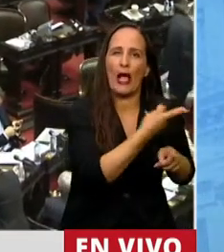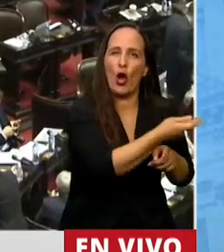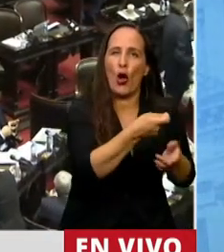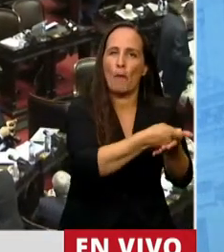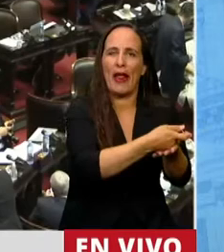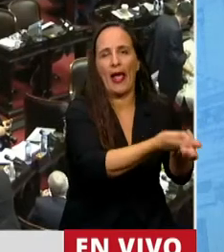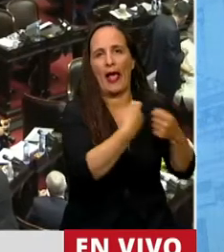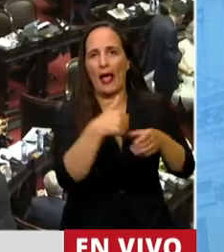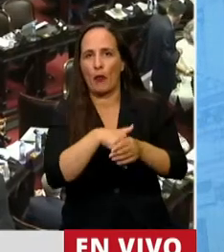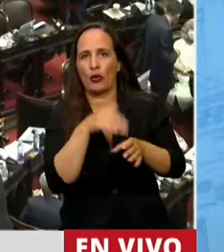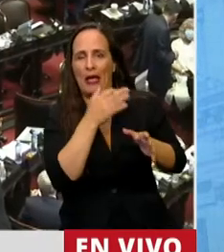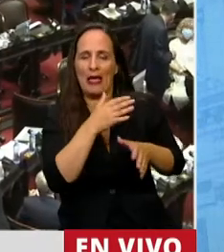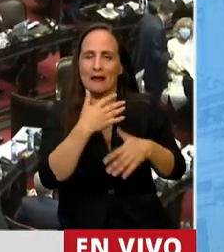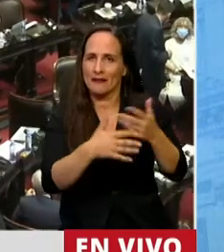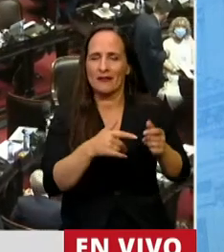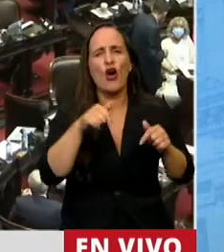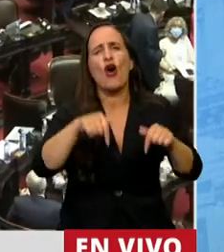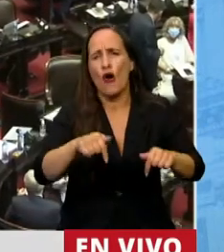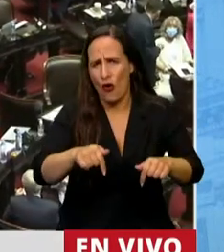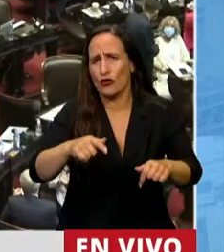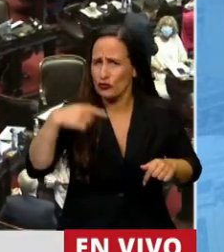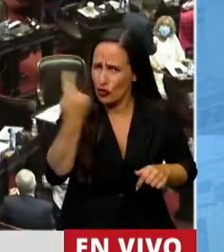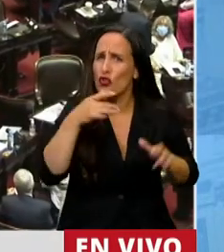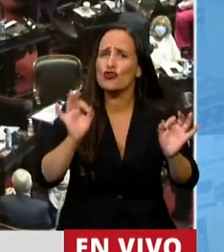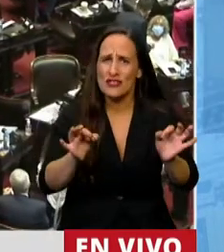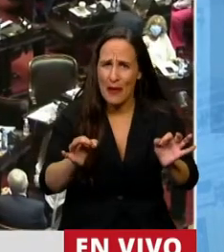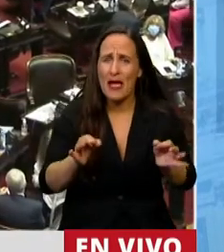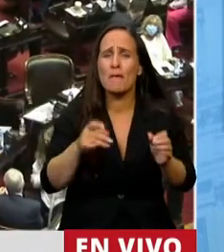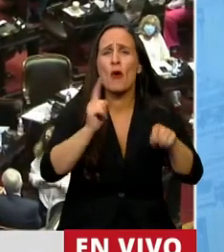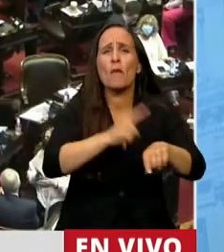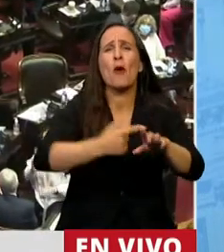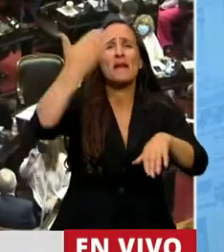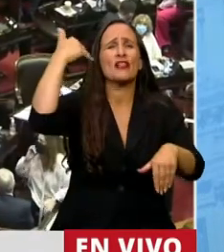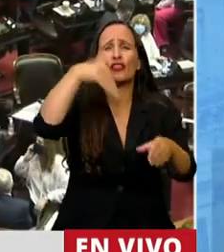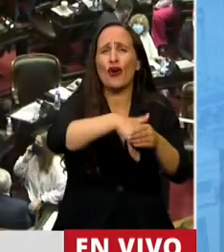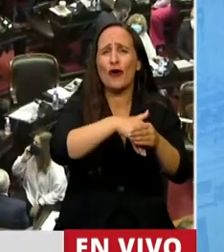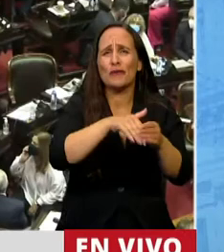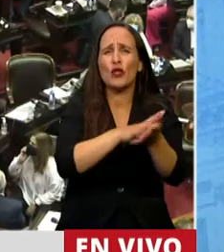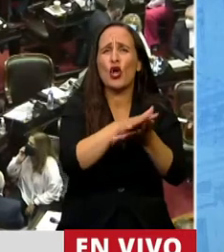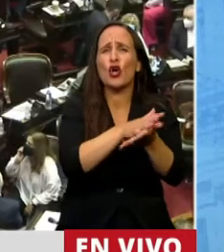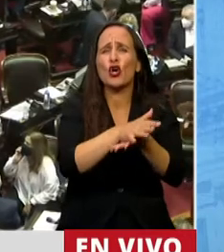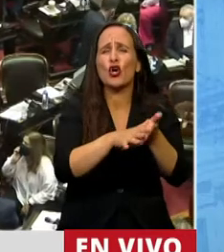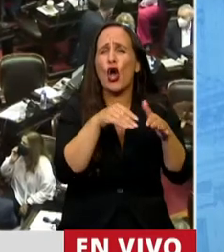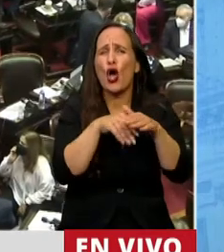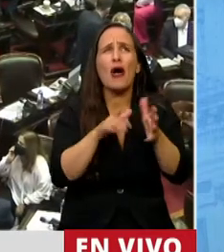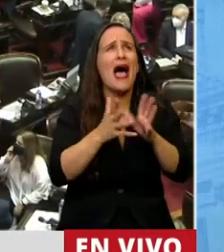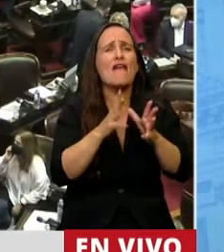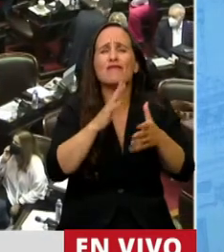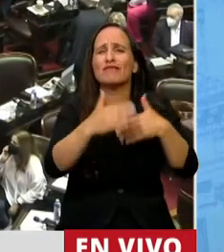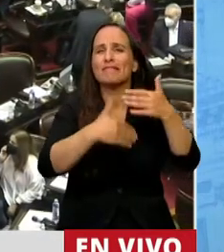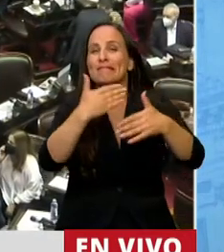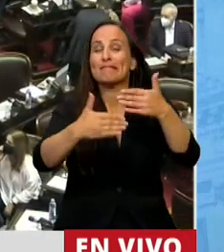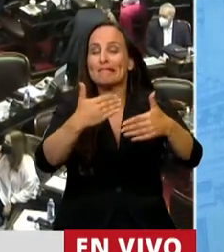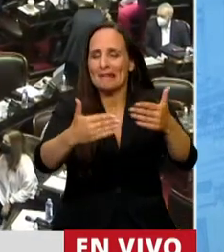anteriores. Hoy sabemos, lamentablemente, que las formas de corrupción electoral se han ido perfeccionando y buena parte de la política